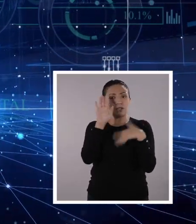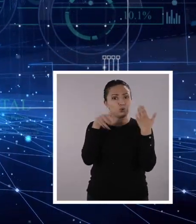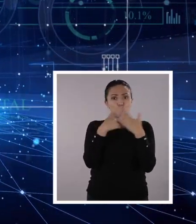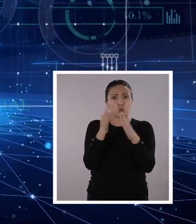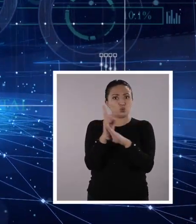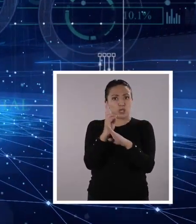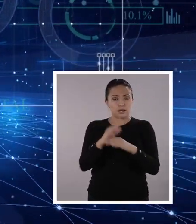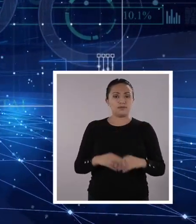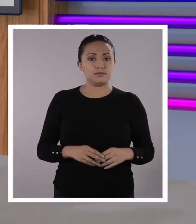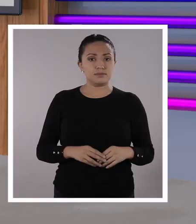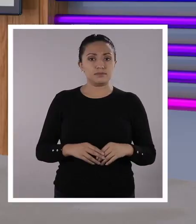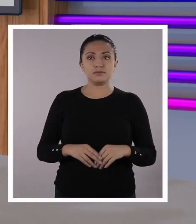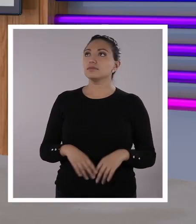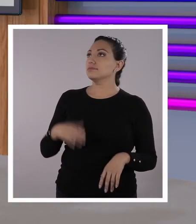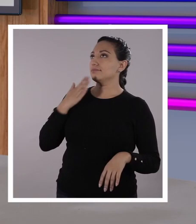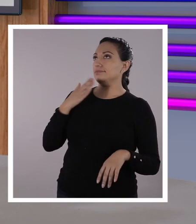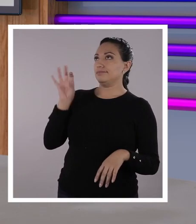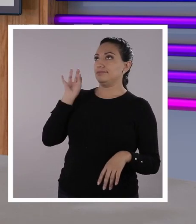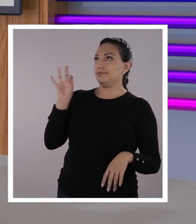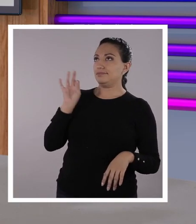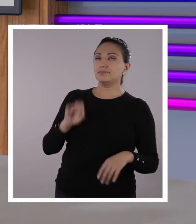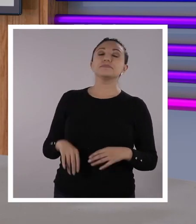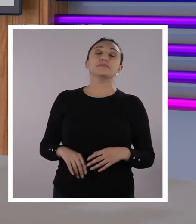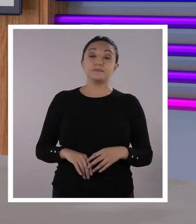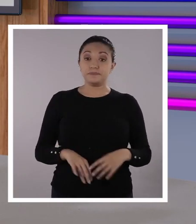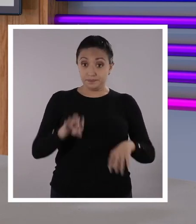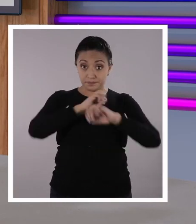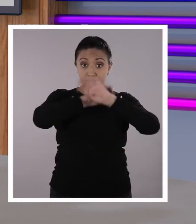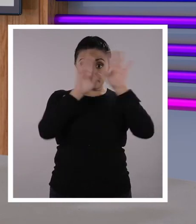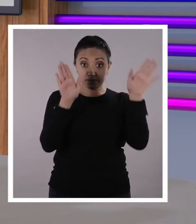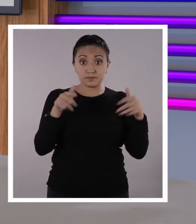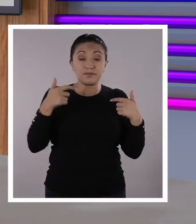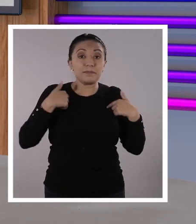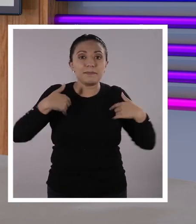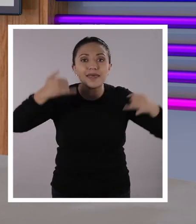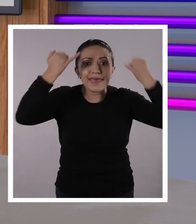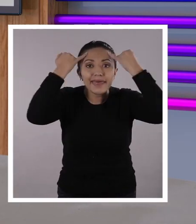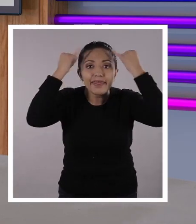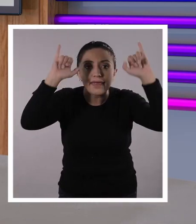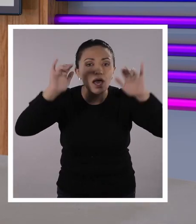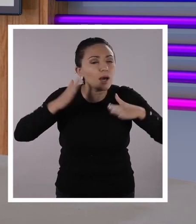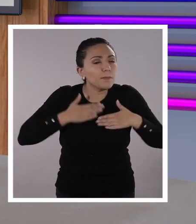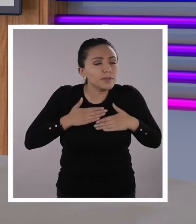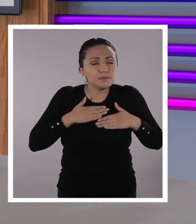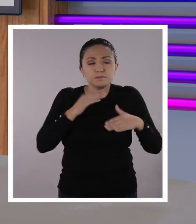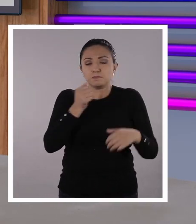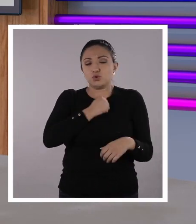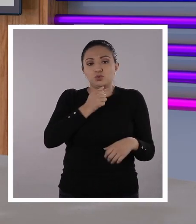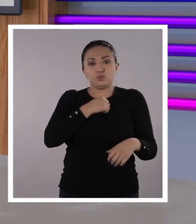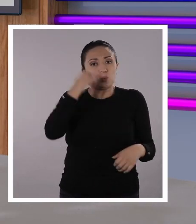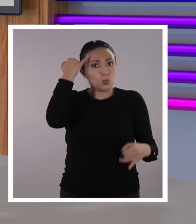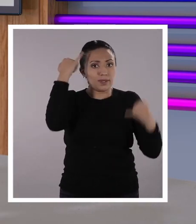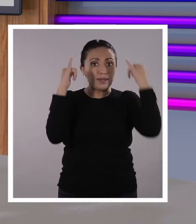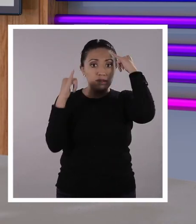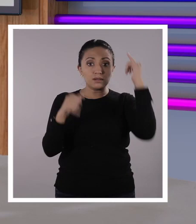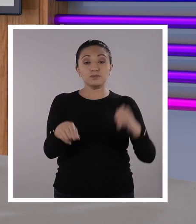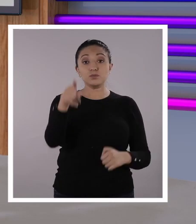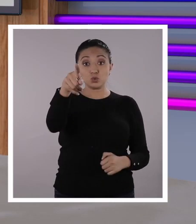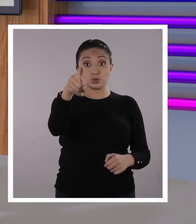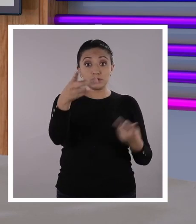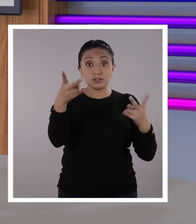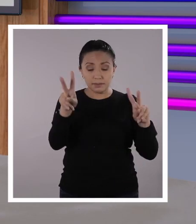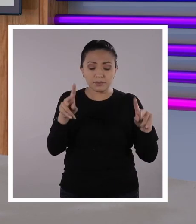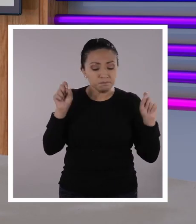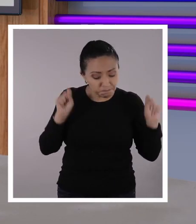comercio. Muchas gracias, Webster. ¿Sí? Correcto. Nuestras creaciones. Todo, absolutamente todo. Y además, ustedes,